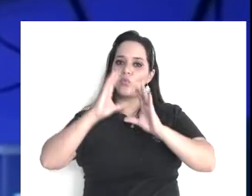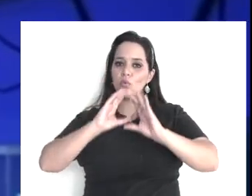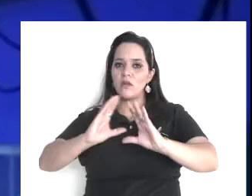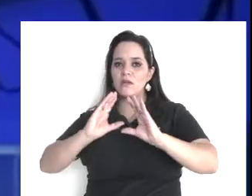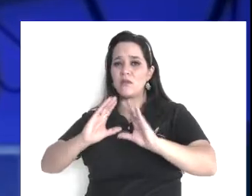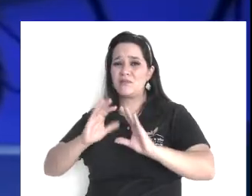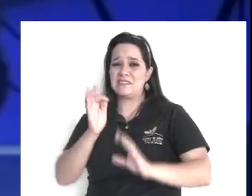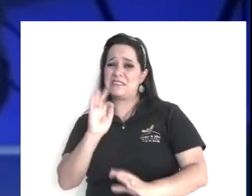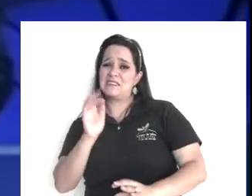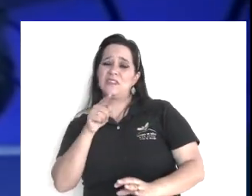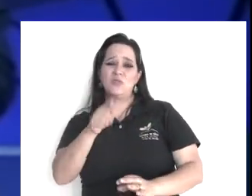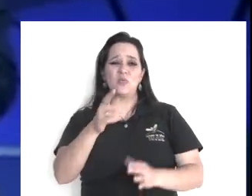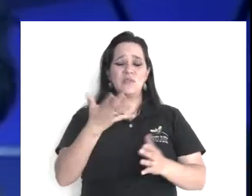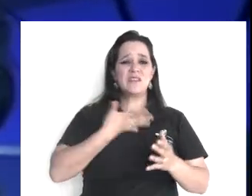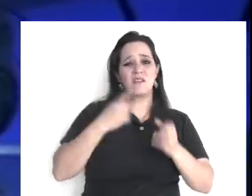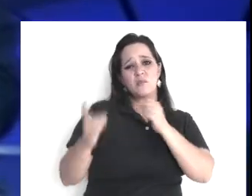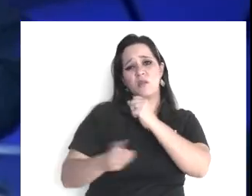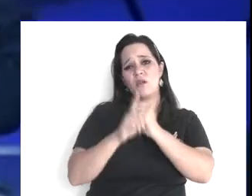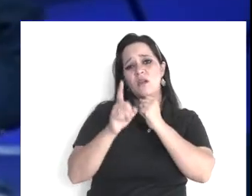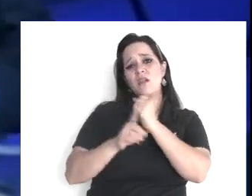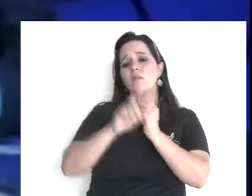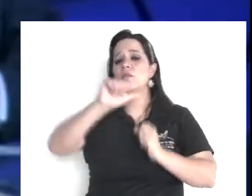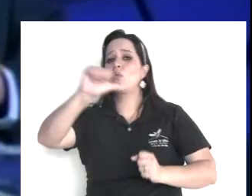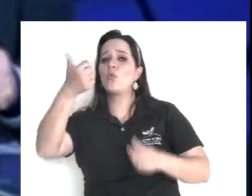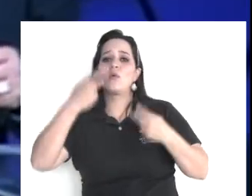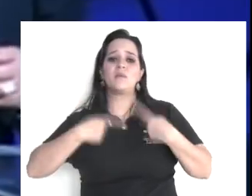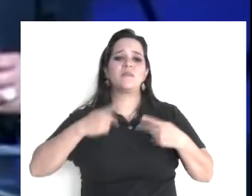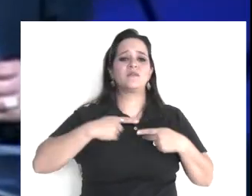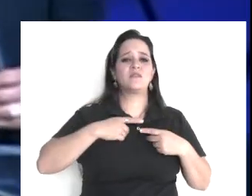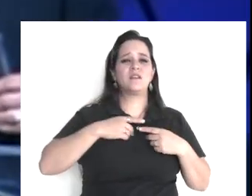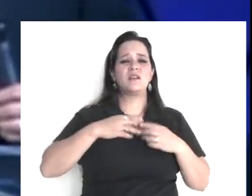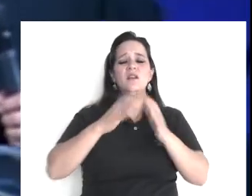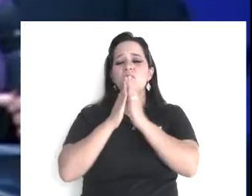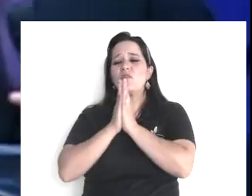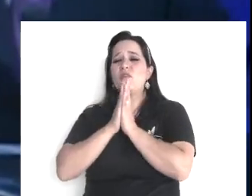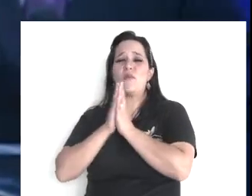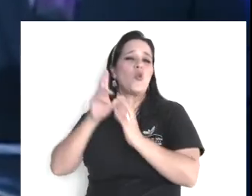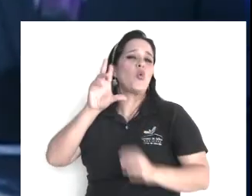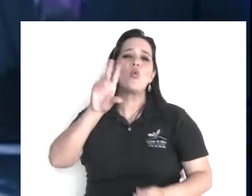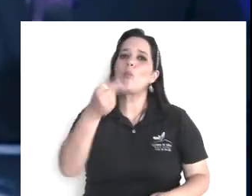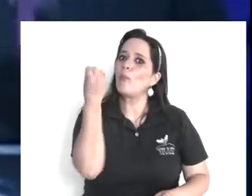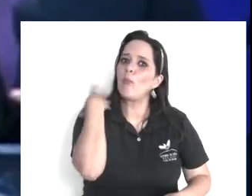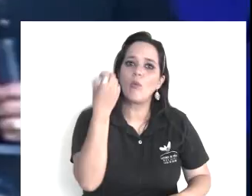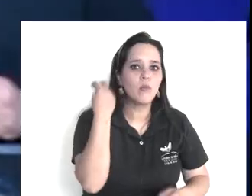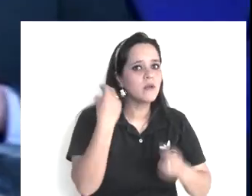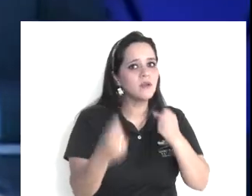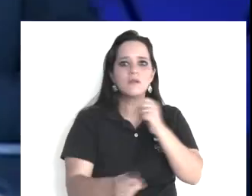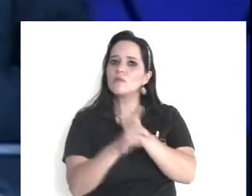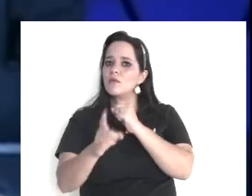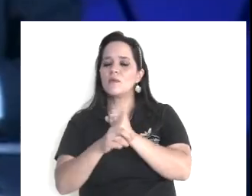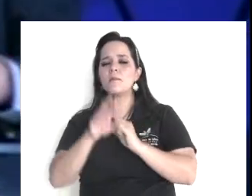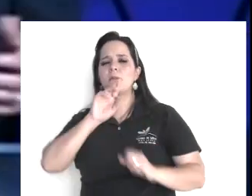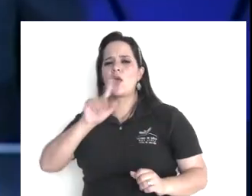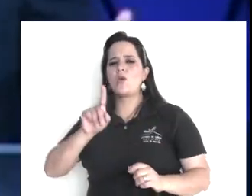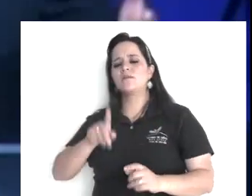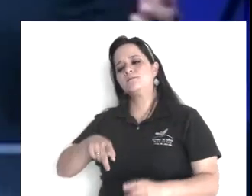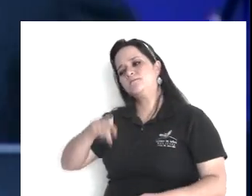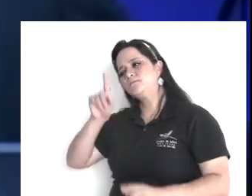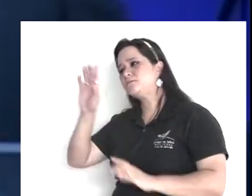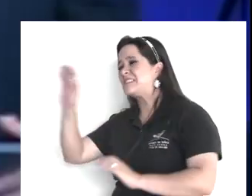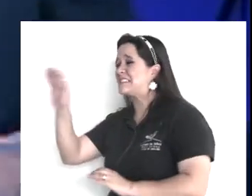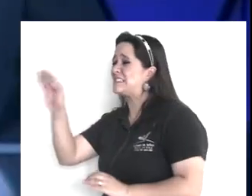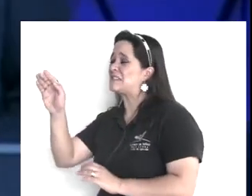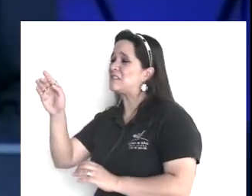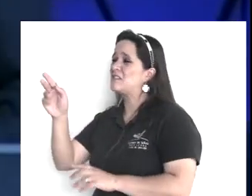si tienes algún problema con alguien, ve con él, como dice la Biblia, no admitamos, como verdadera, ninguna información, en las redes